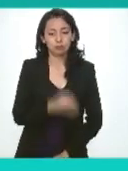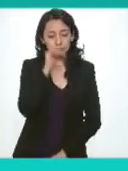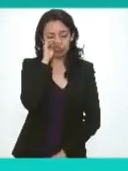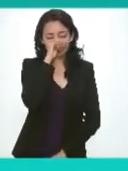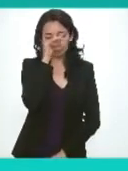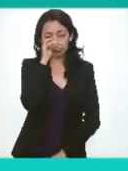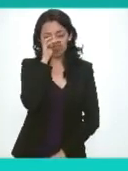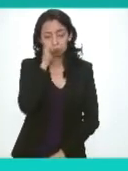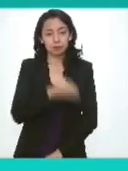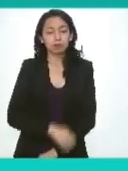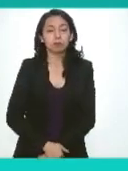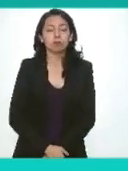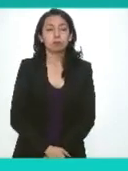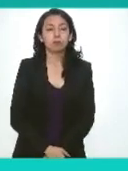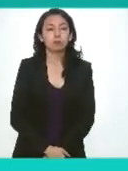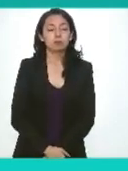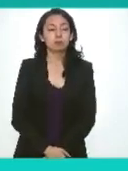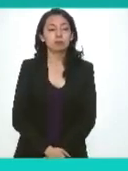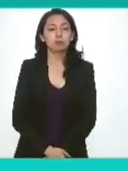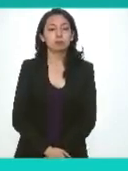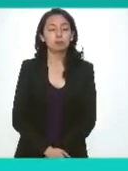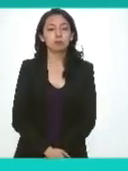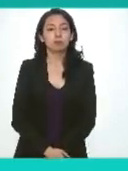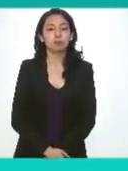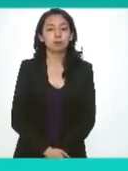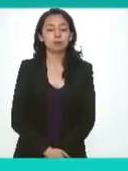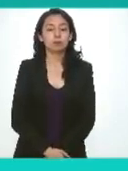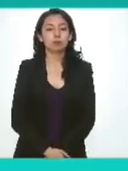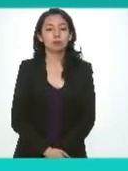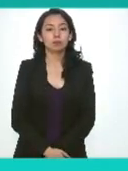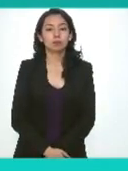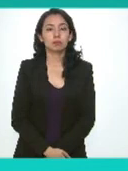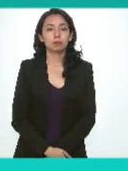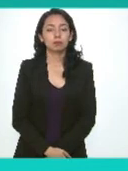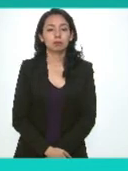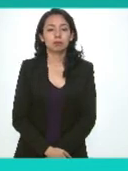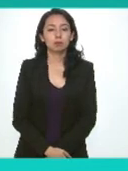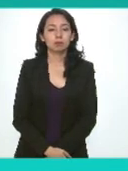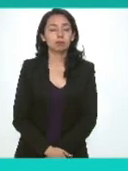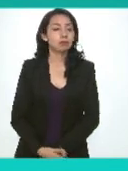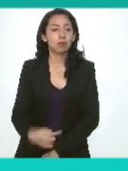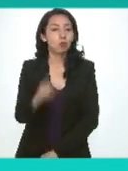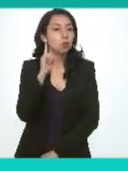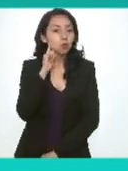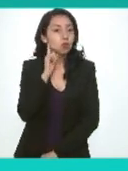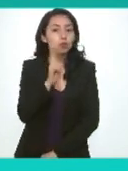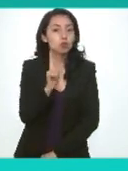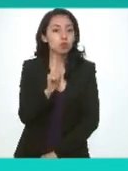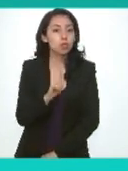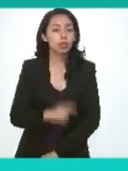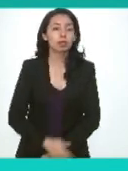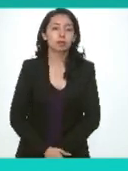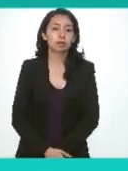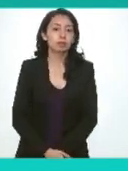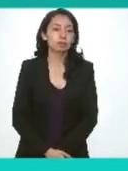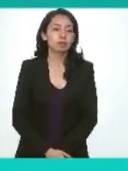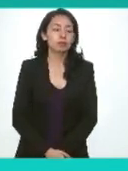se escucha comisionado parra